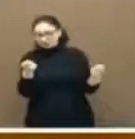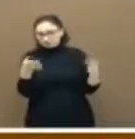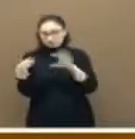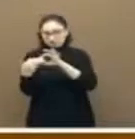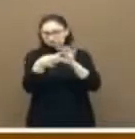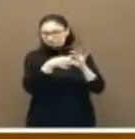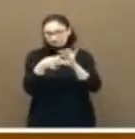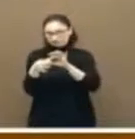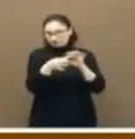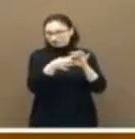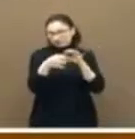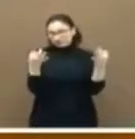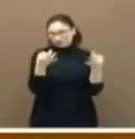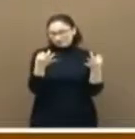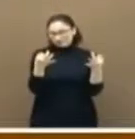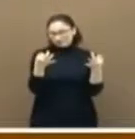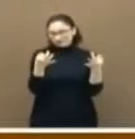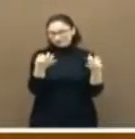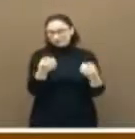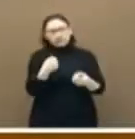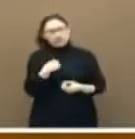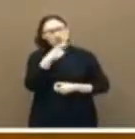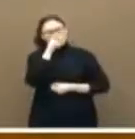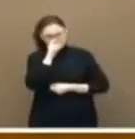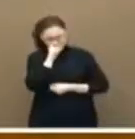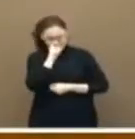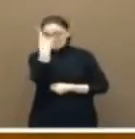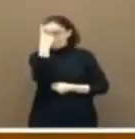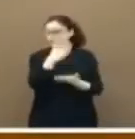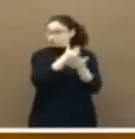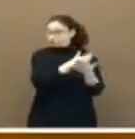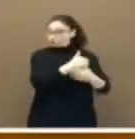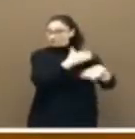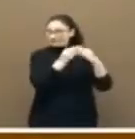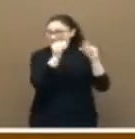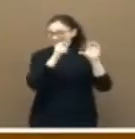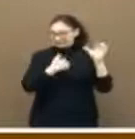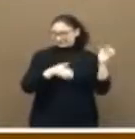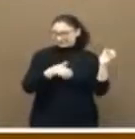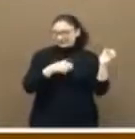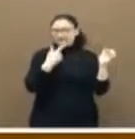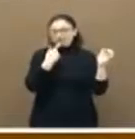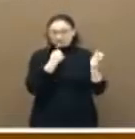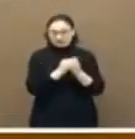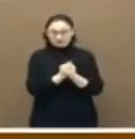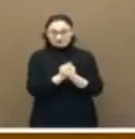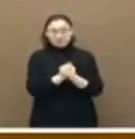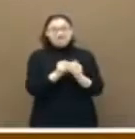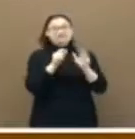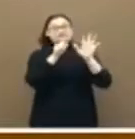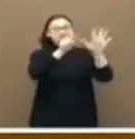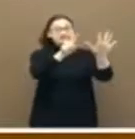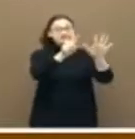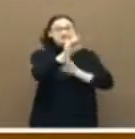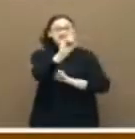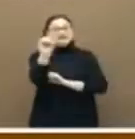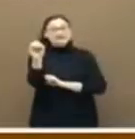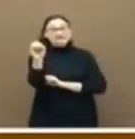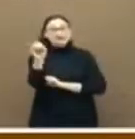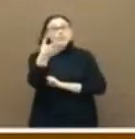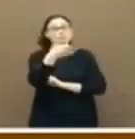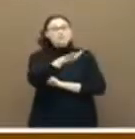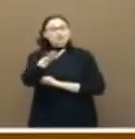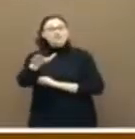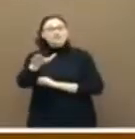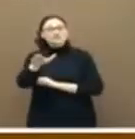Voy a recordar un estudio de la Universidad de Sevilla que concluye que se evitarían casi 600 muertes en cinco años si se